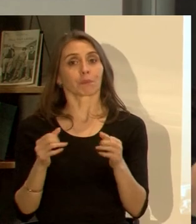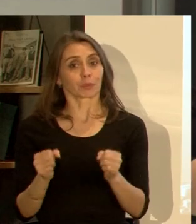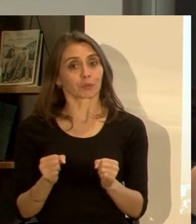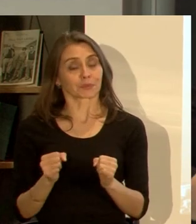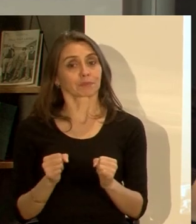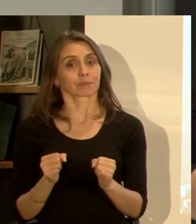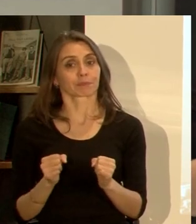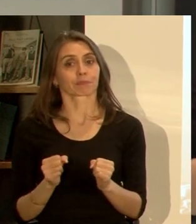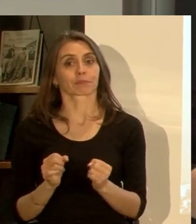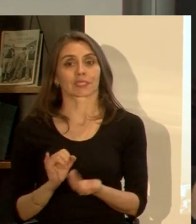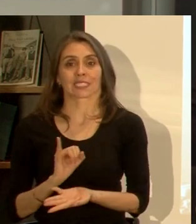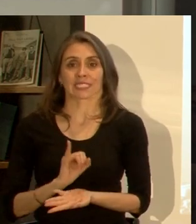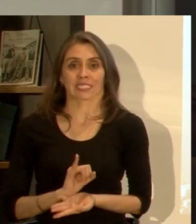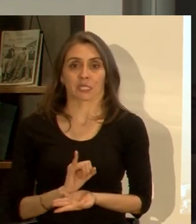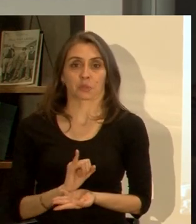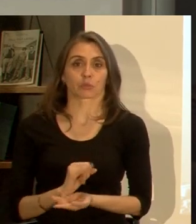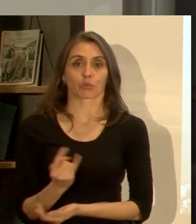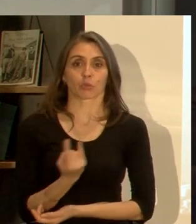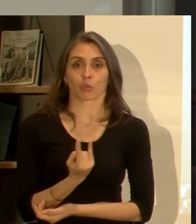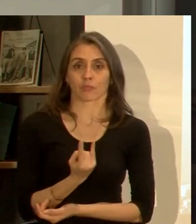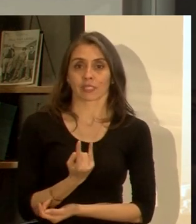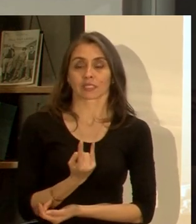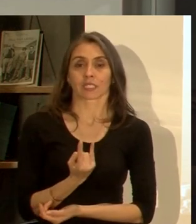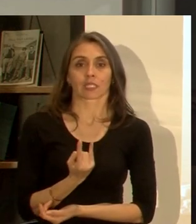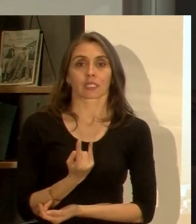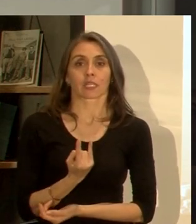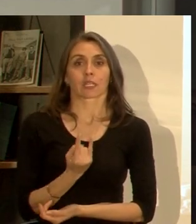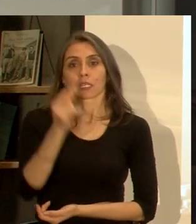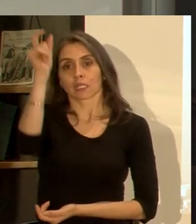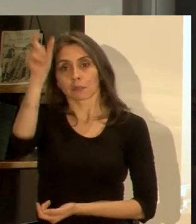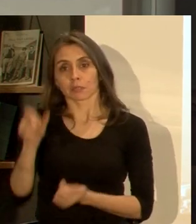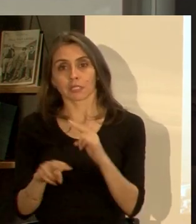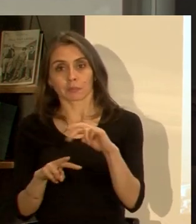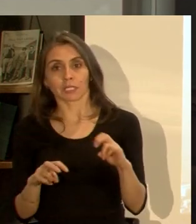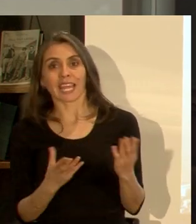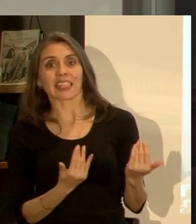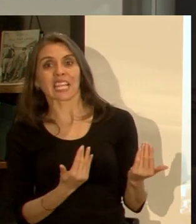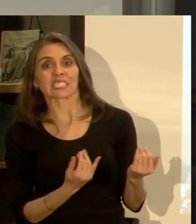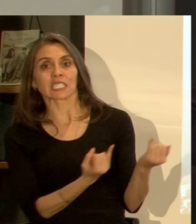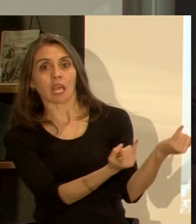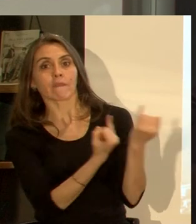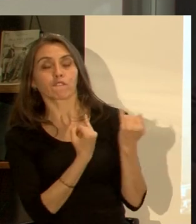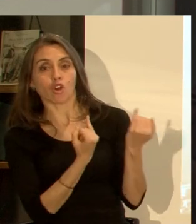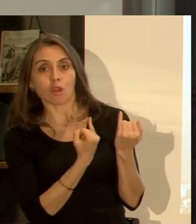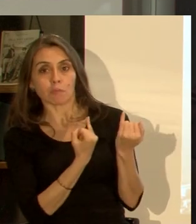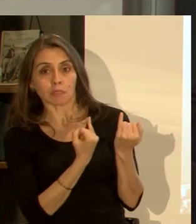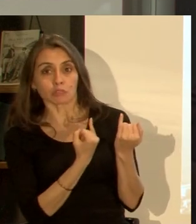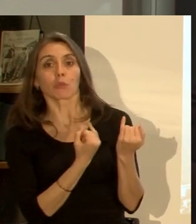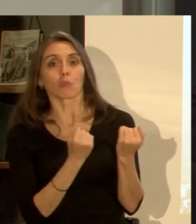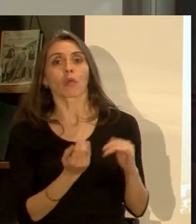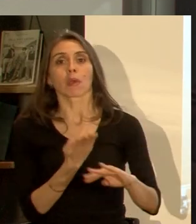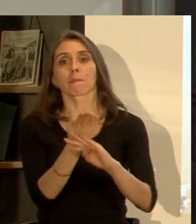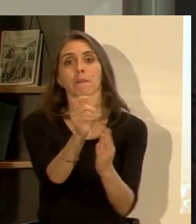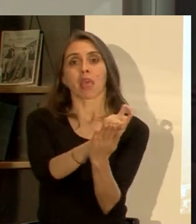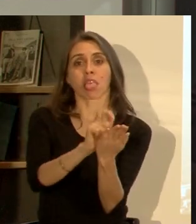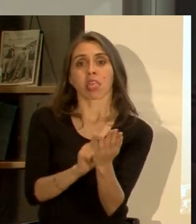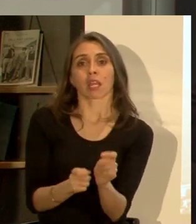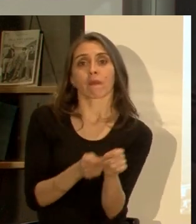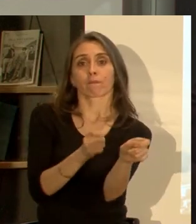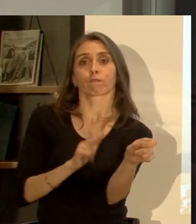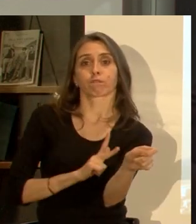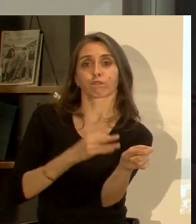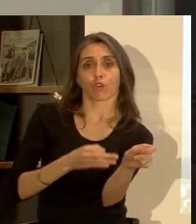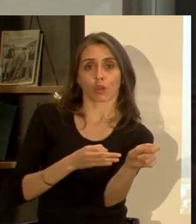que alguna institución una universidad un investigador requiera de estas bases lo puede hacer de manera formal y se le facilite